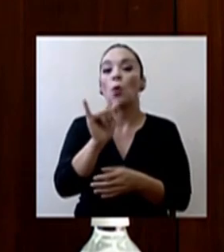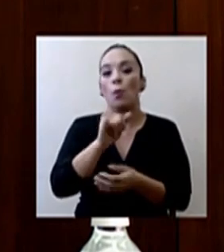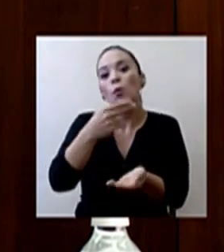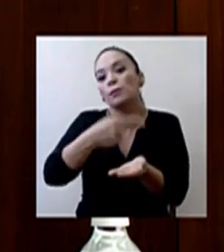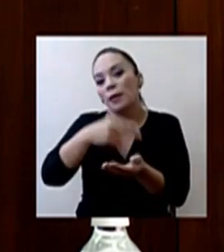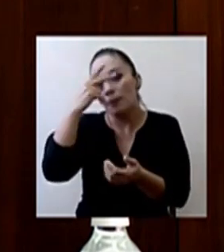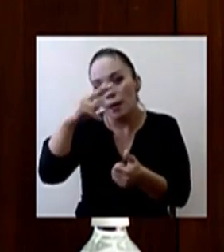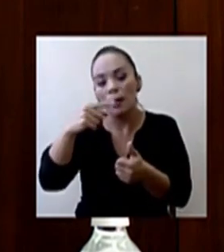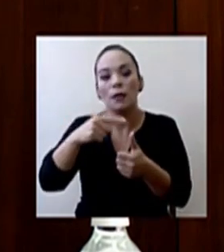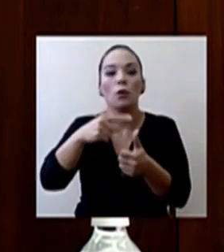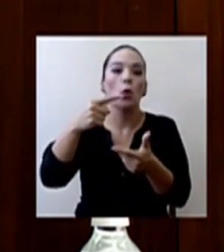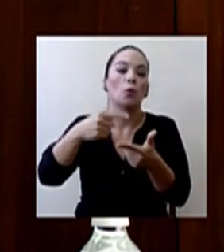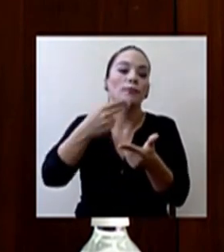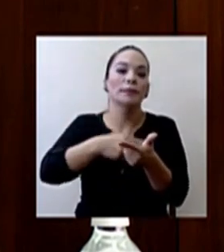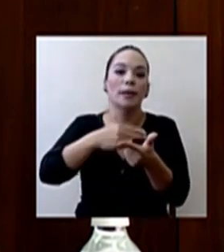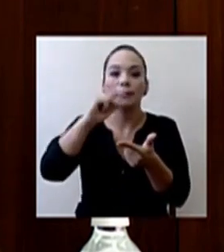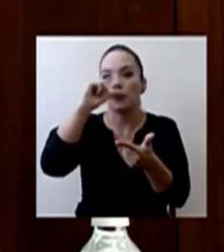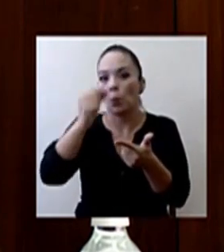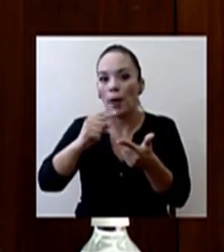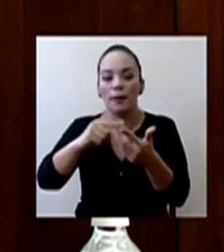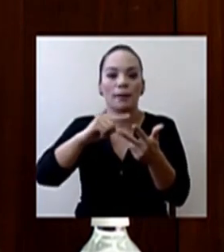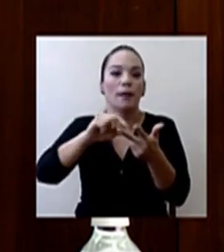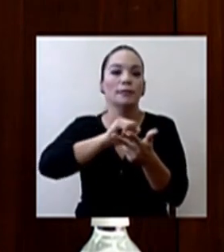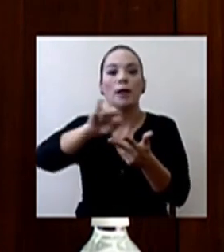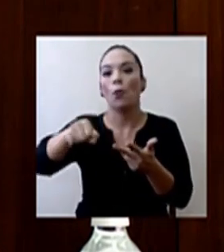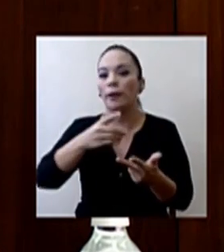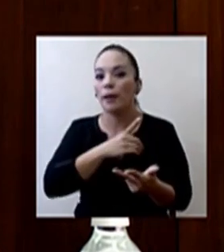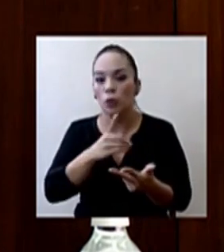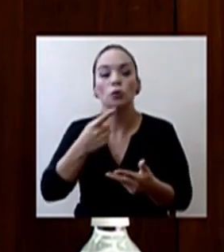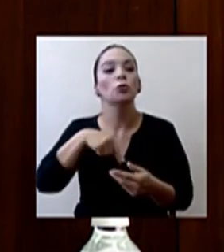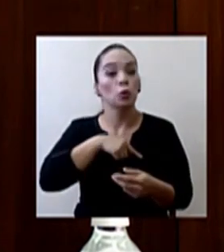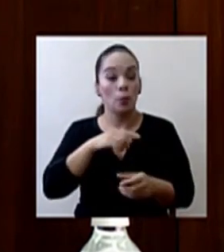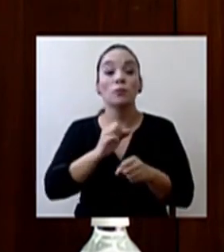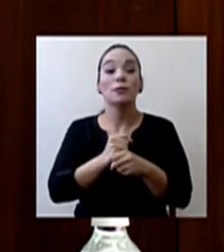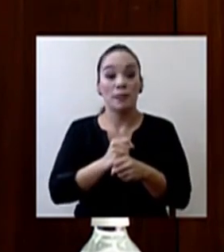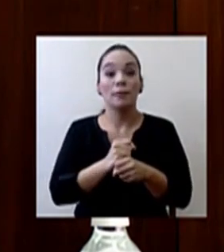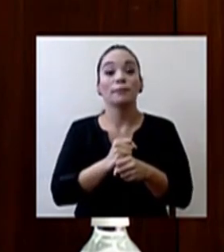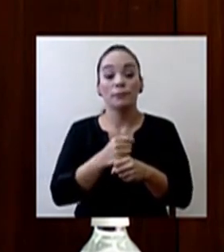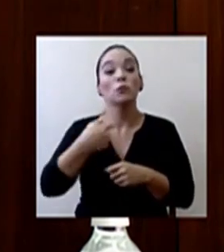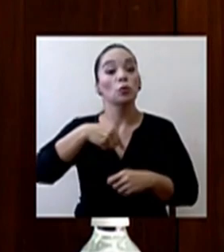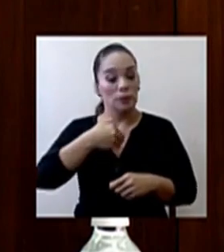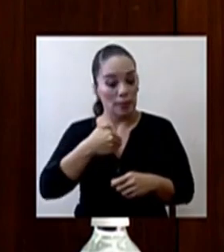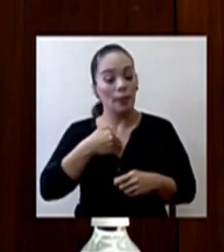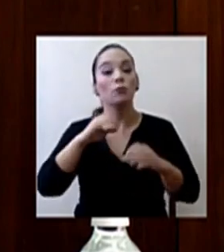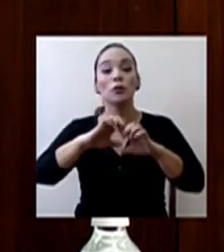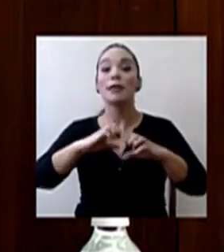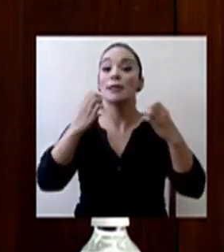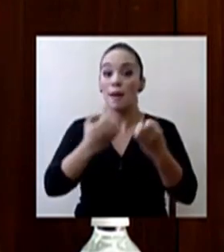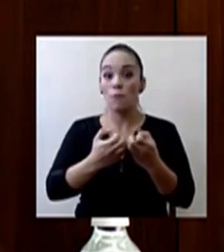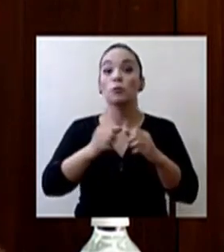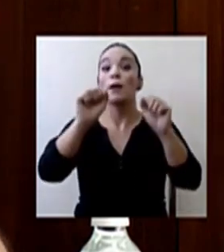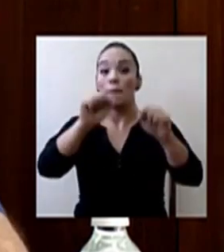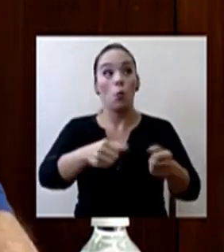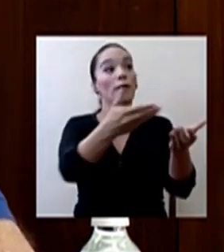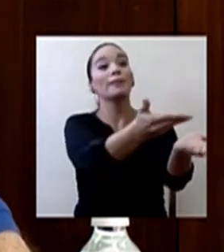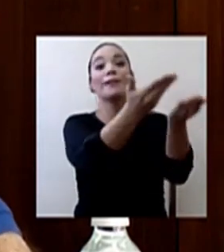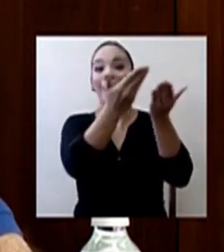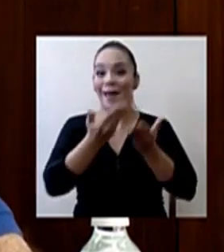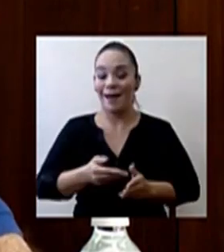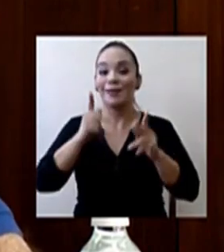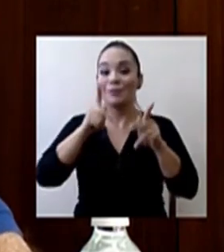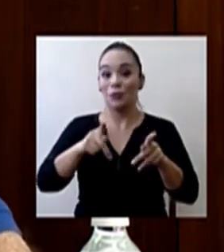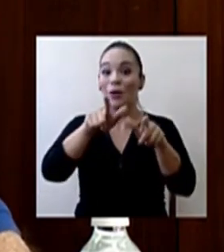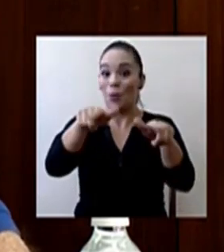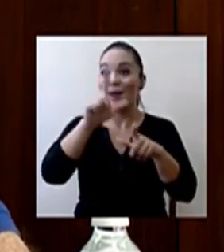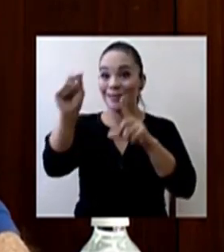Hospital México, el Calderón Guardia, el San Juan de Dios, lo vamos a hacer. Tenemos equipos para poder trasladar a esos pacientes.